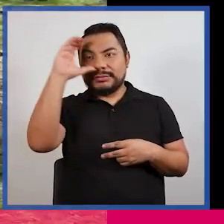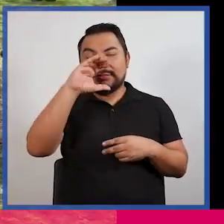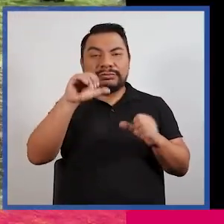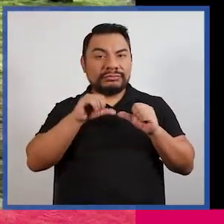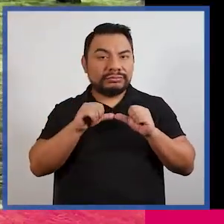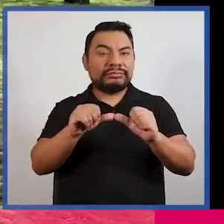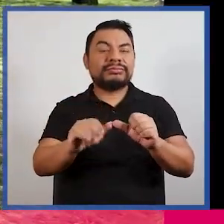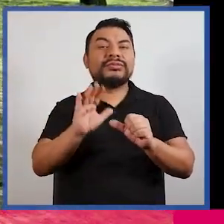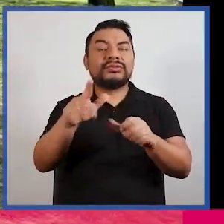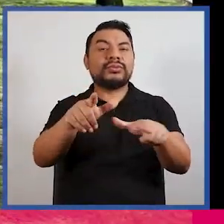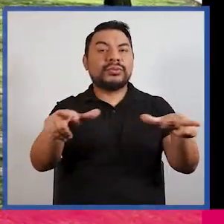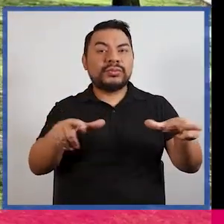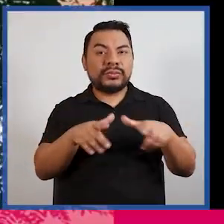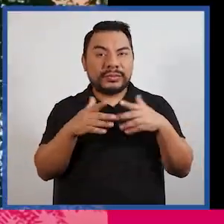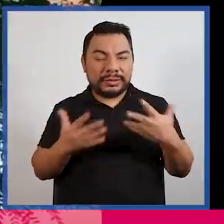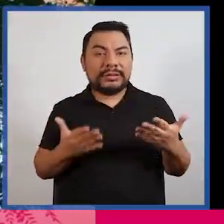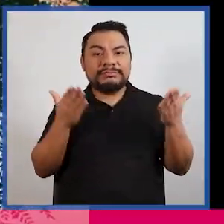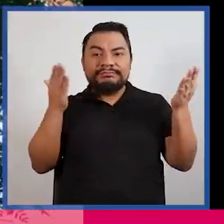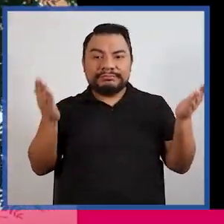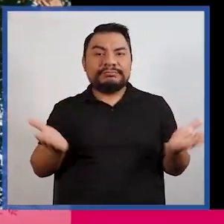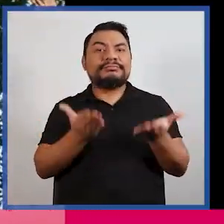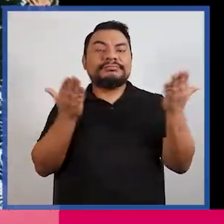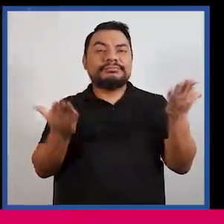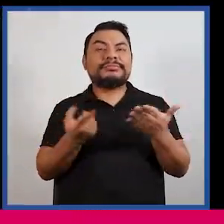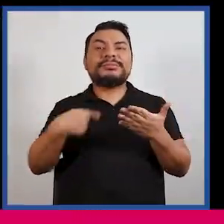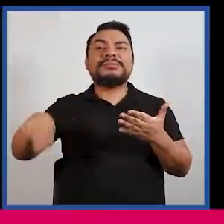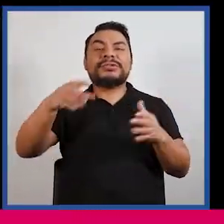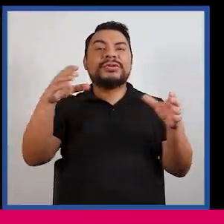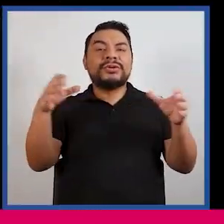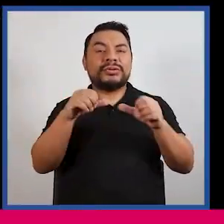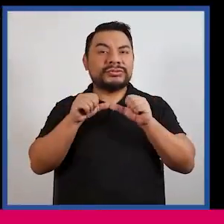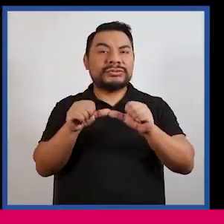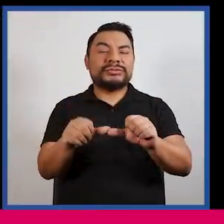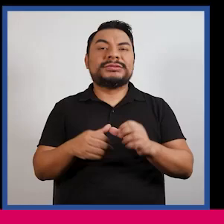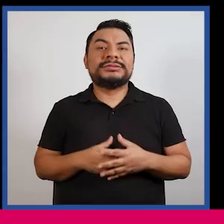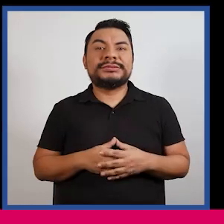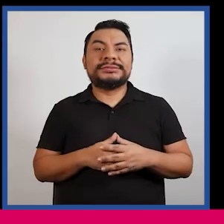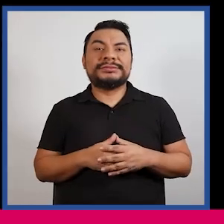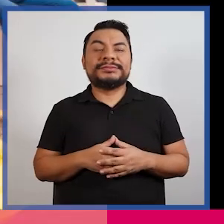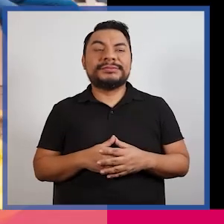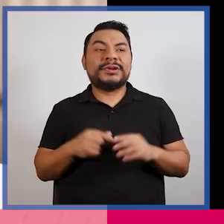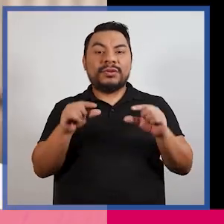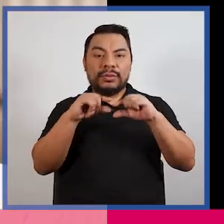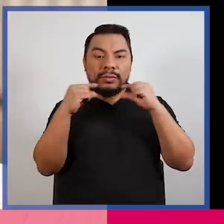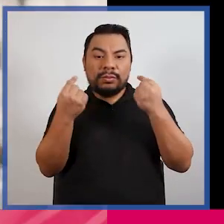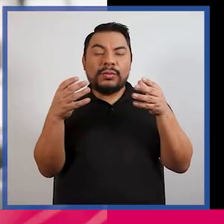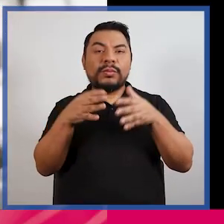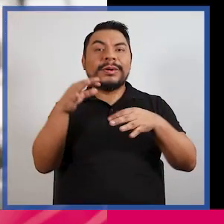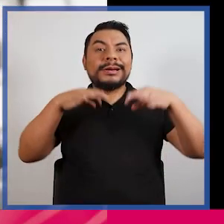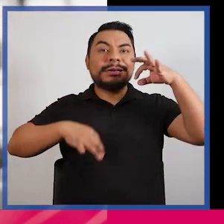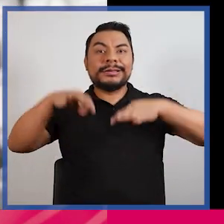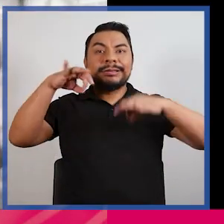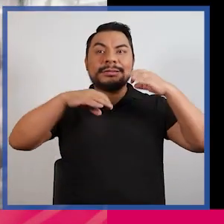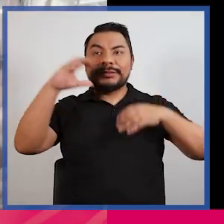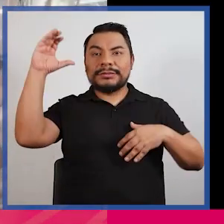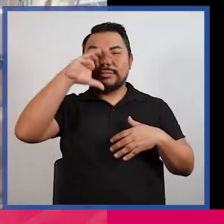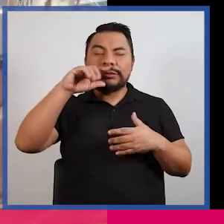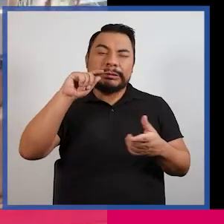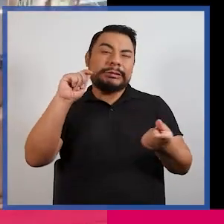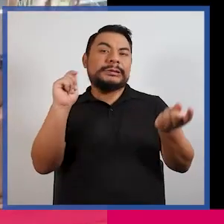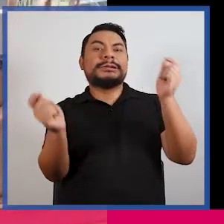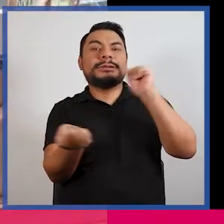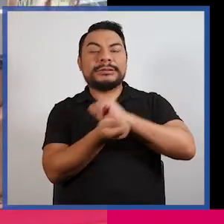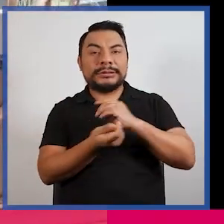la sostenibilidad de su distrito, promoviendo la movilidad sostenible. Grupos de teatro que buscan